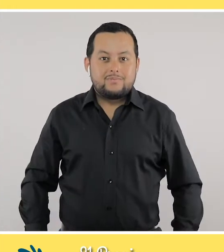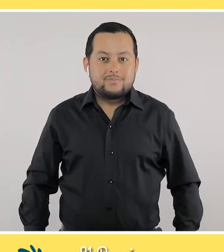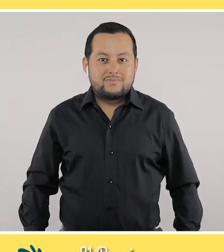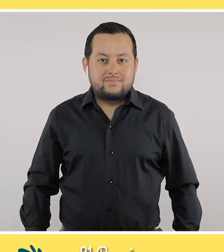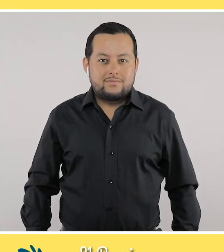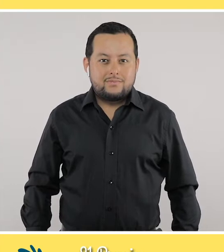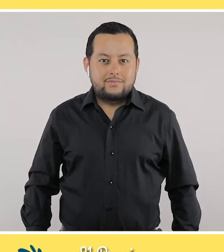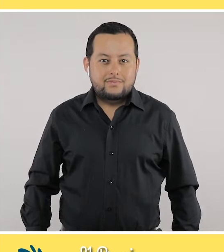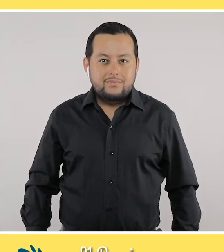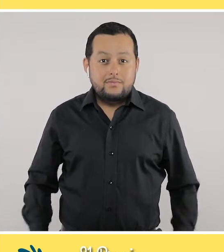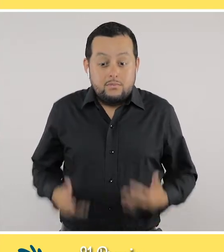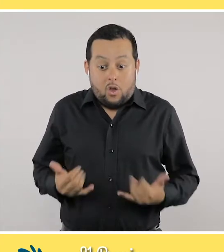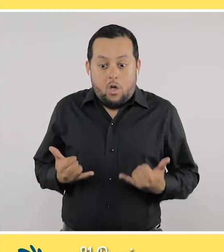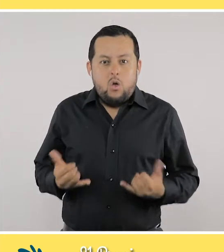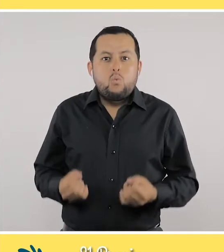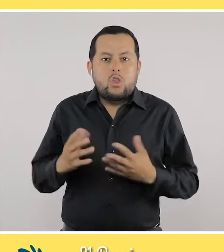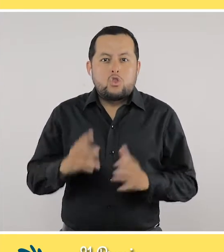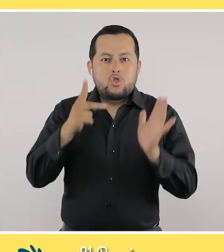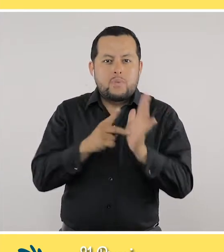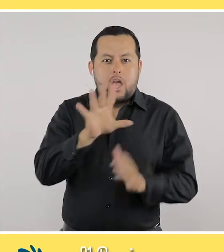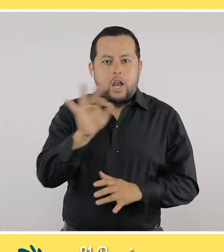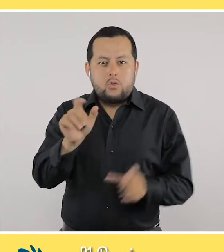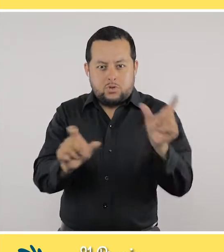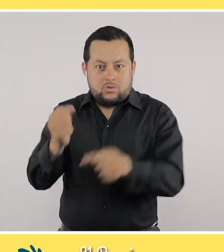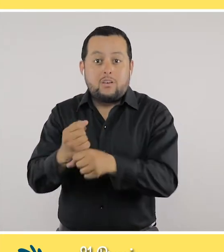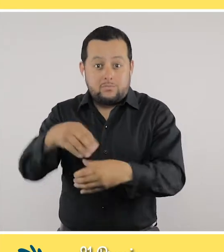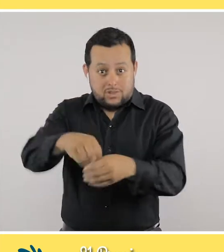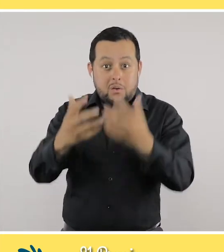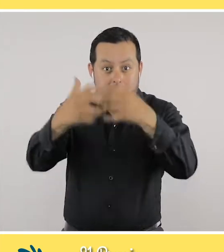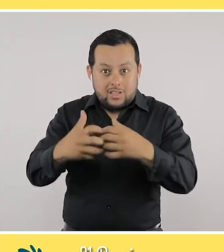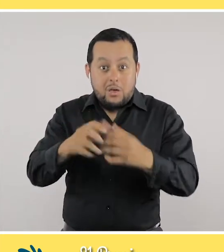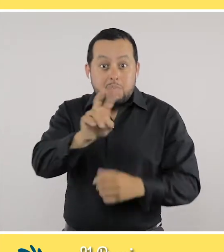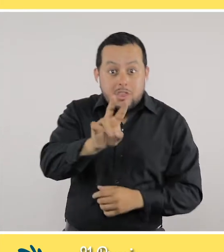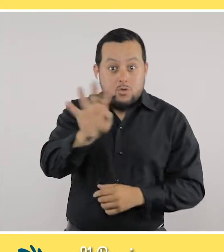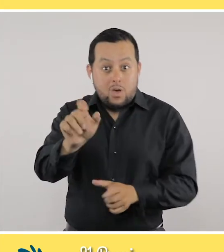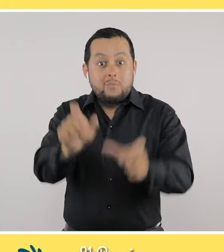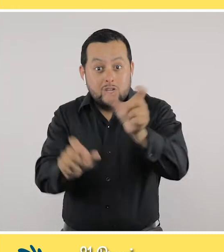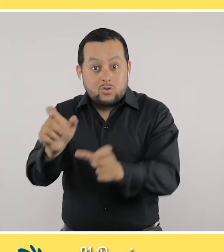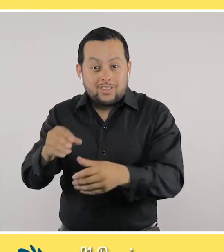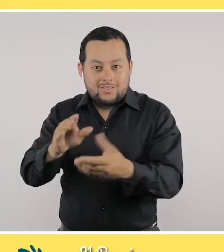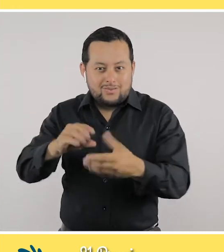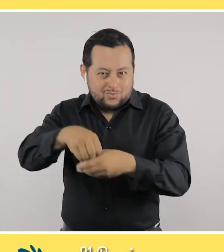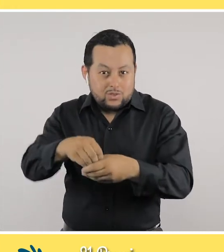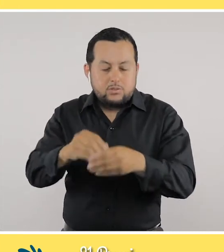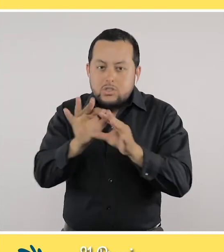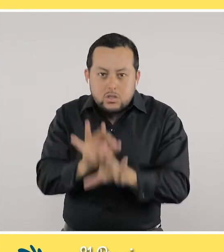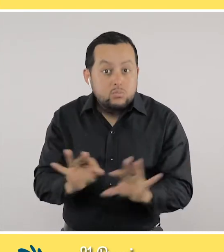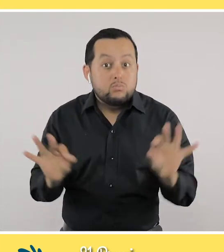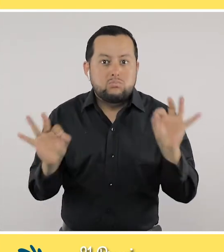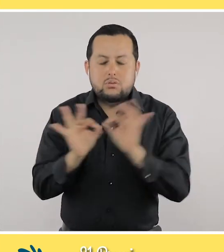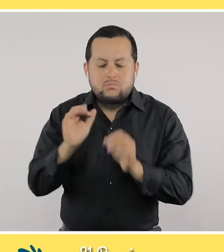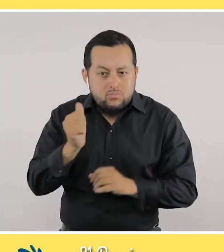Música Actualmente tenemos 2.500 empleados y estos 29 personas que hacen parte fundamental